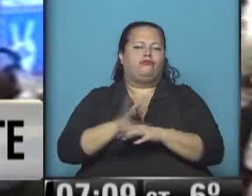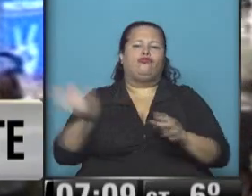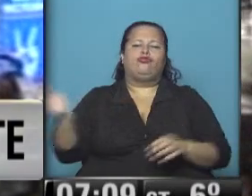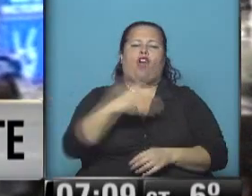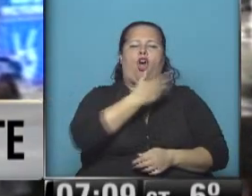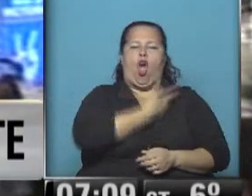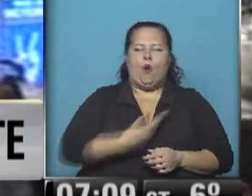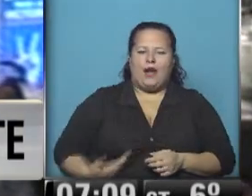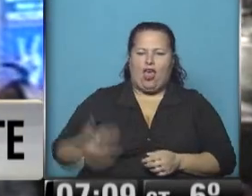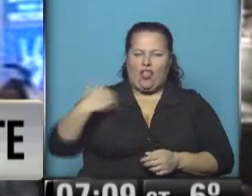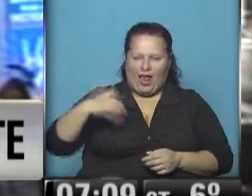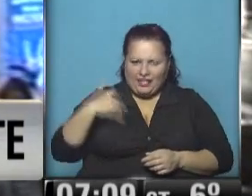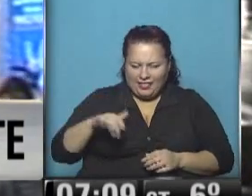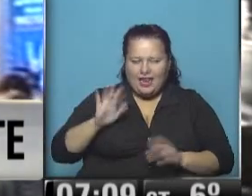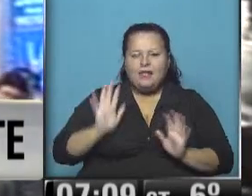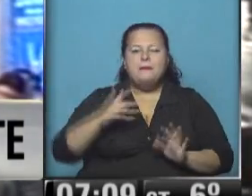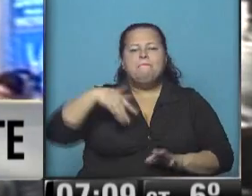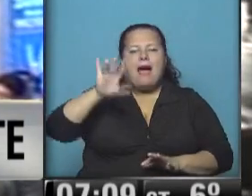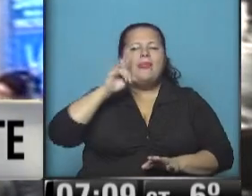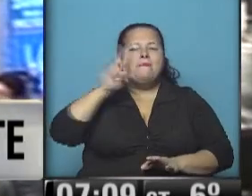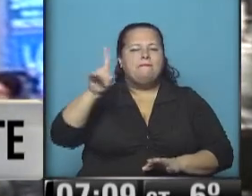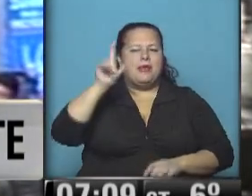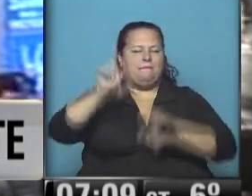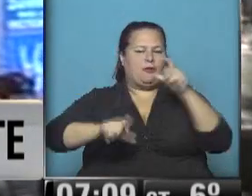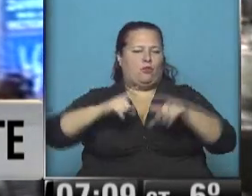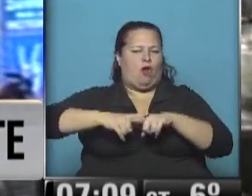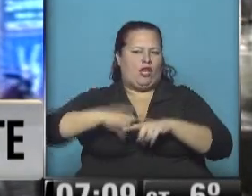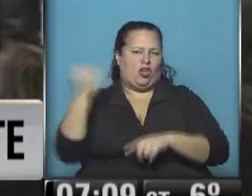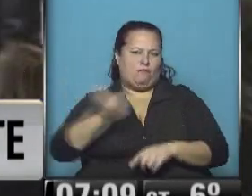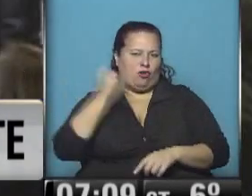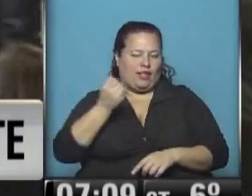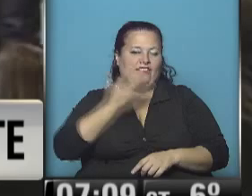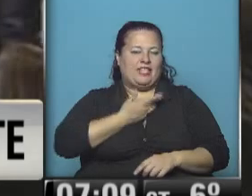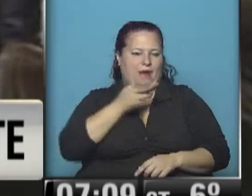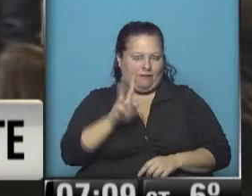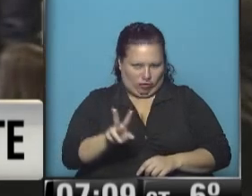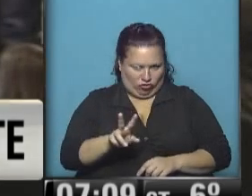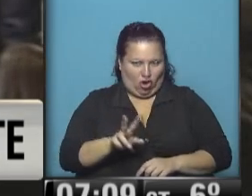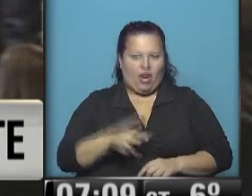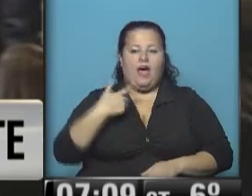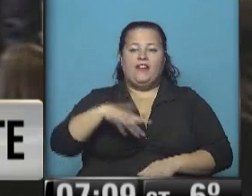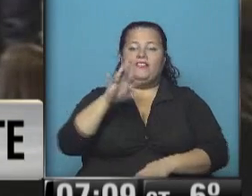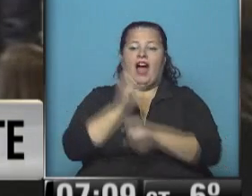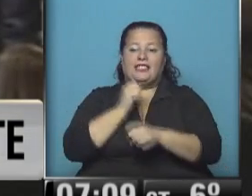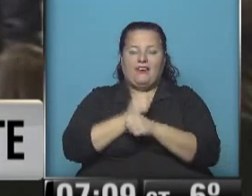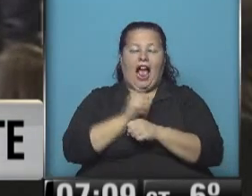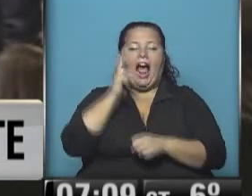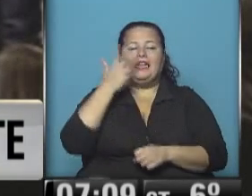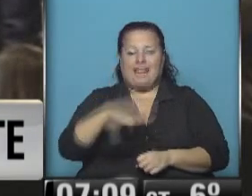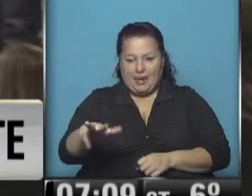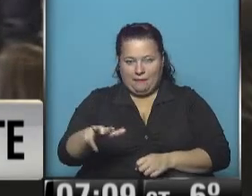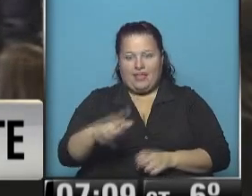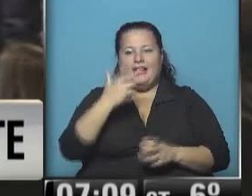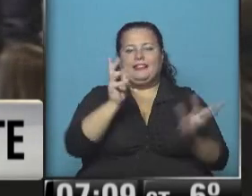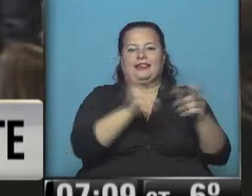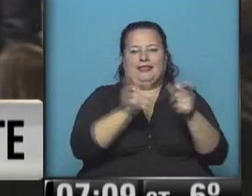gobernadores del país, se esperan más de mil dirigentes de primera línea del Frente para la Victoria. Van a empezar a trabajar, bien decías, desde las 3.30 en tres